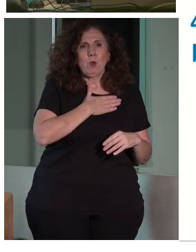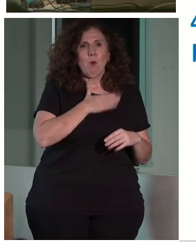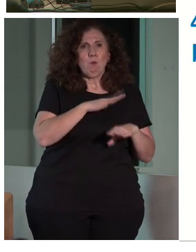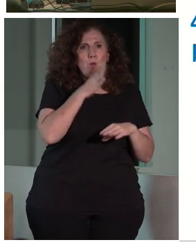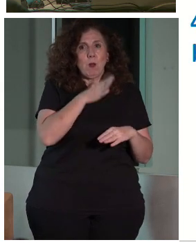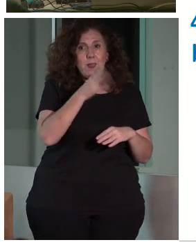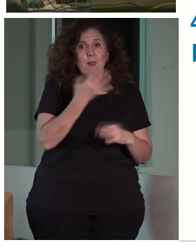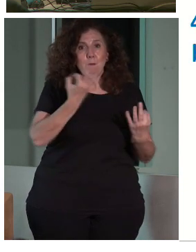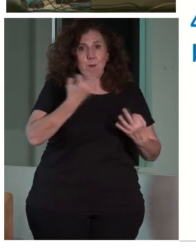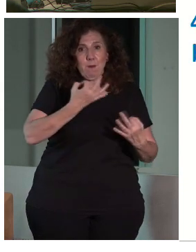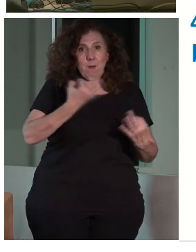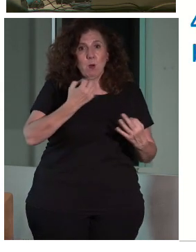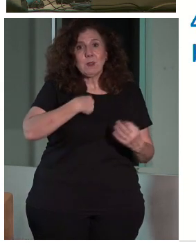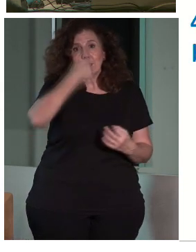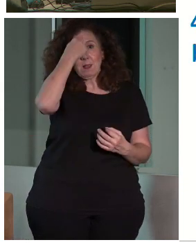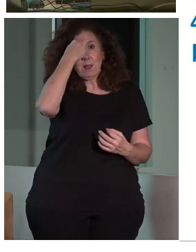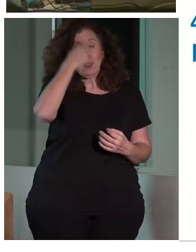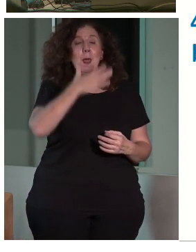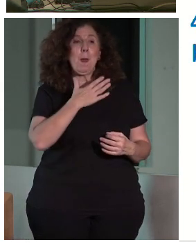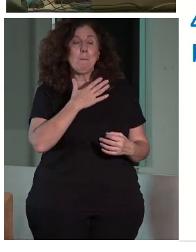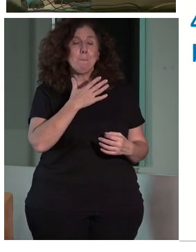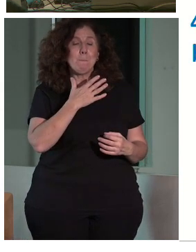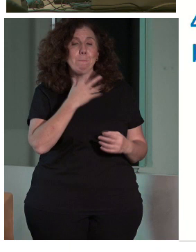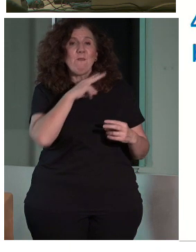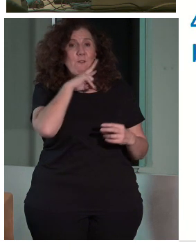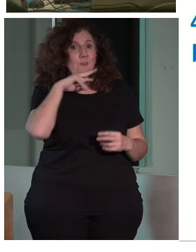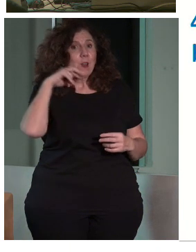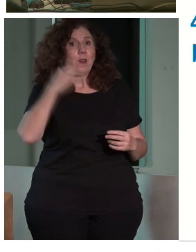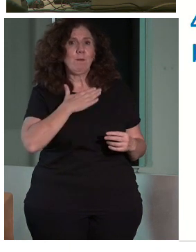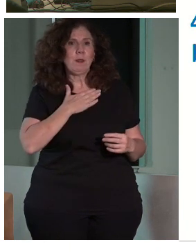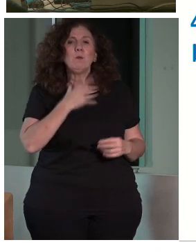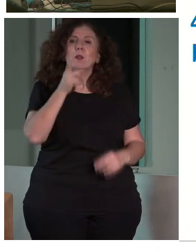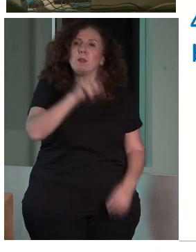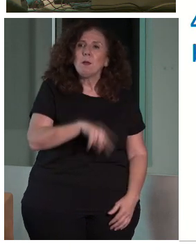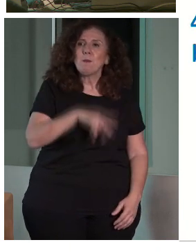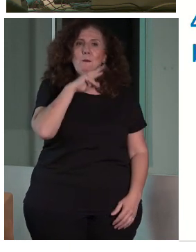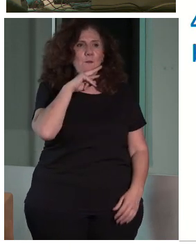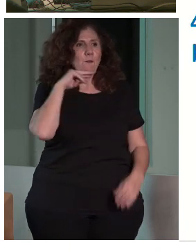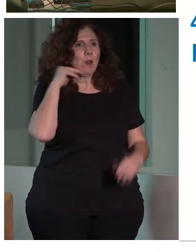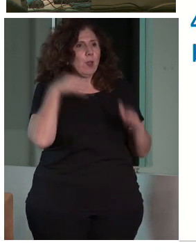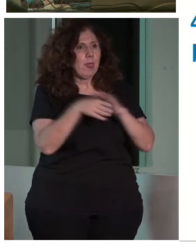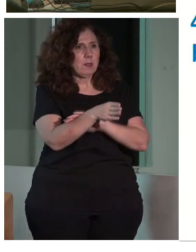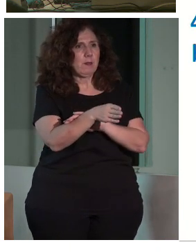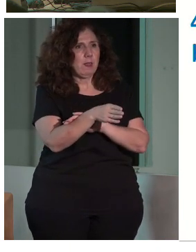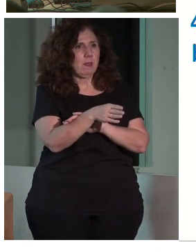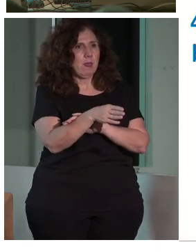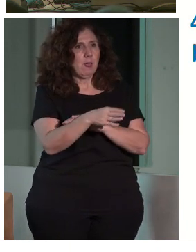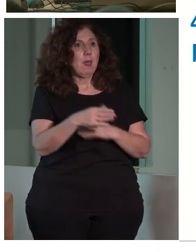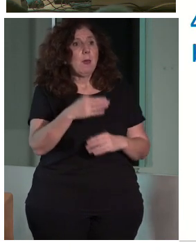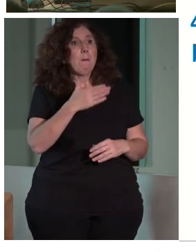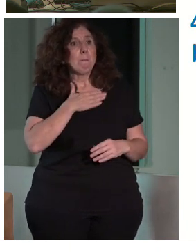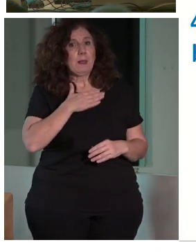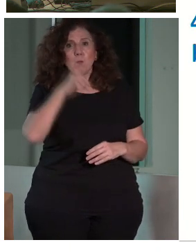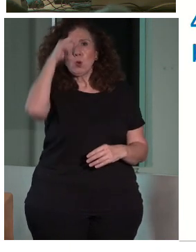estudiar los valores patrimoniales de ese bien, como los valores de accesibilidad. Porque, aunque no os lo creáis, el patrimonio cultural